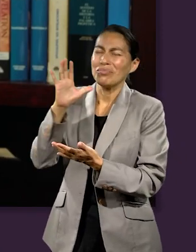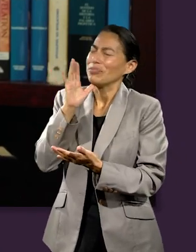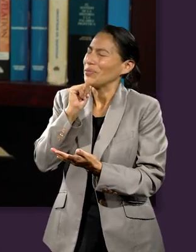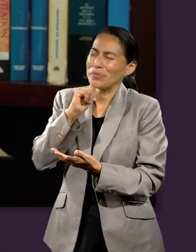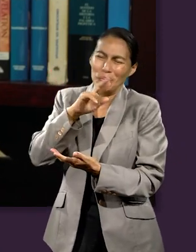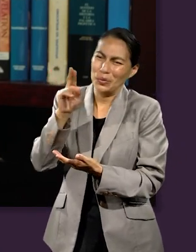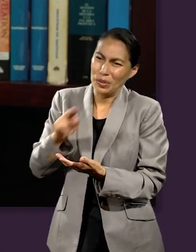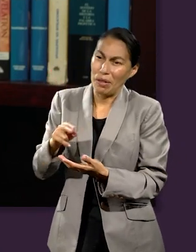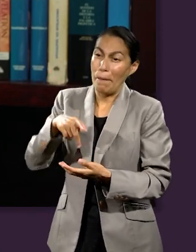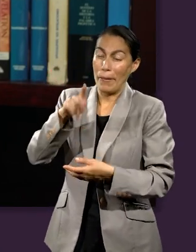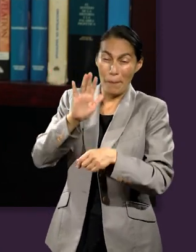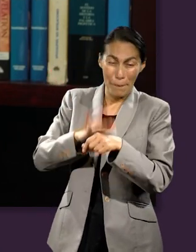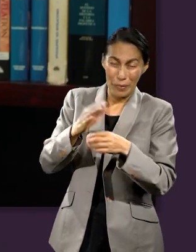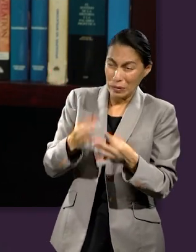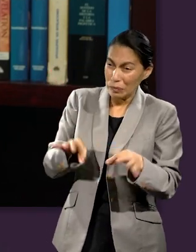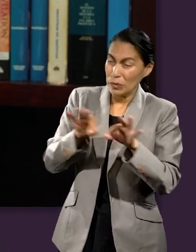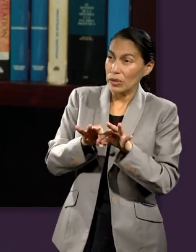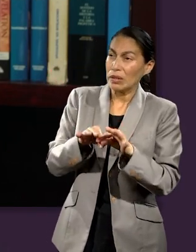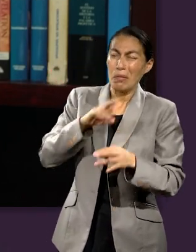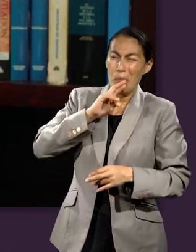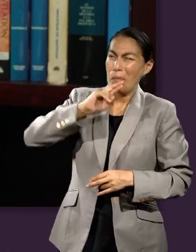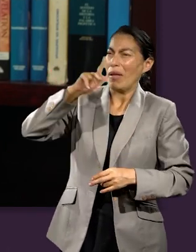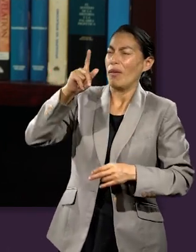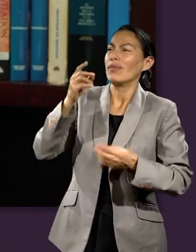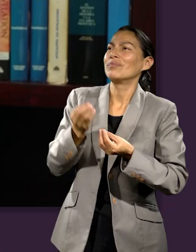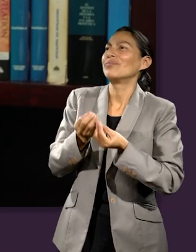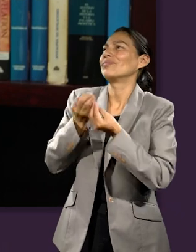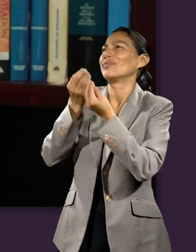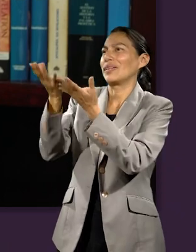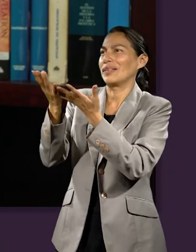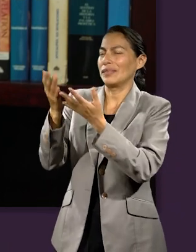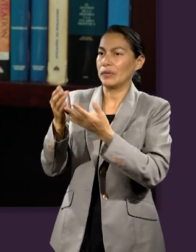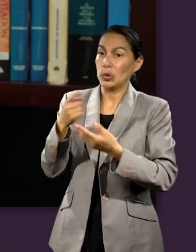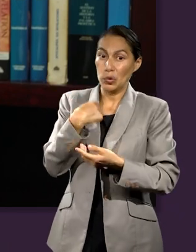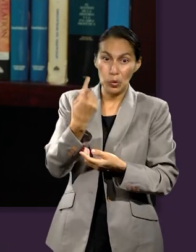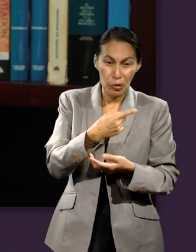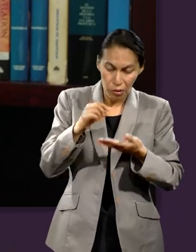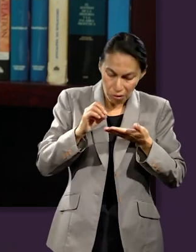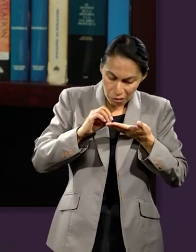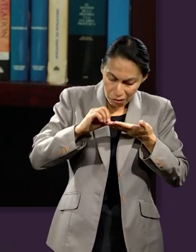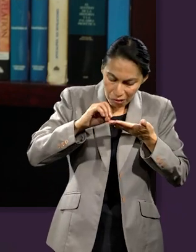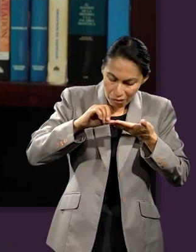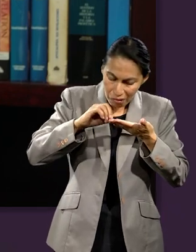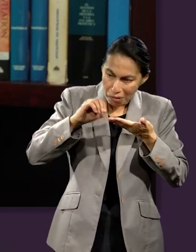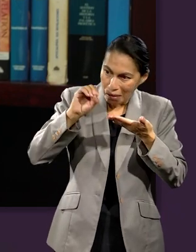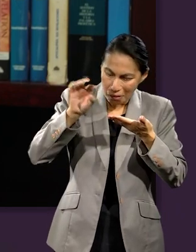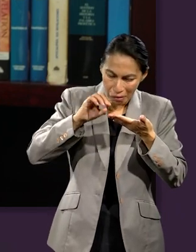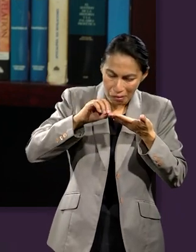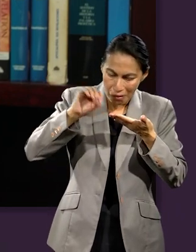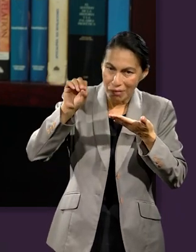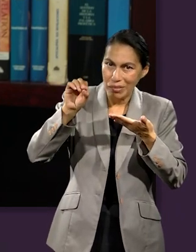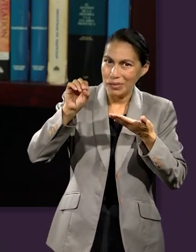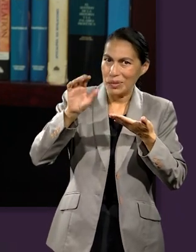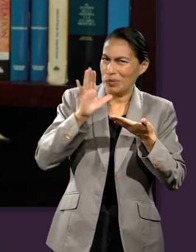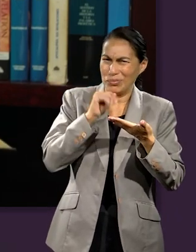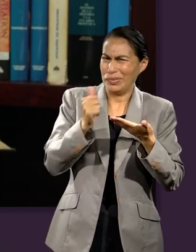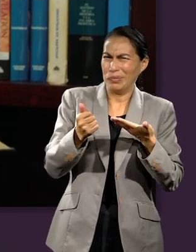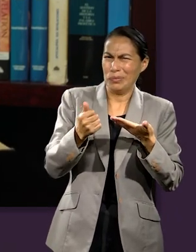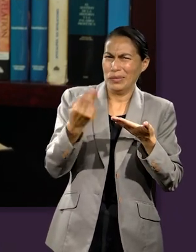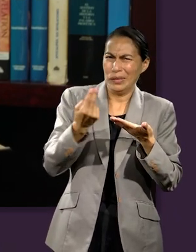nunca, pero eso sí, daremos lo mejor de nosotros. No podemos ser mezquinos con el Señor, sino que